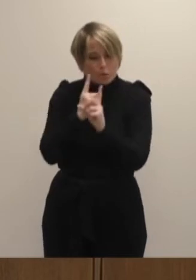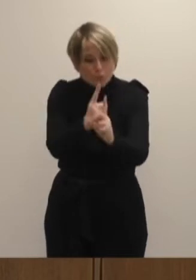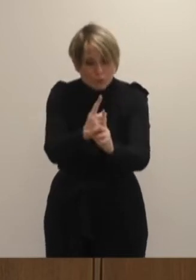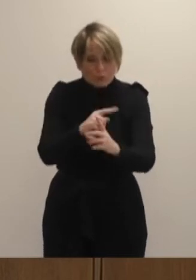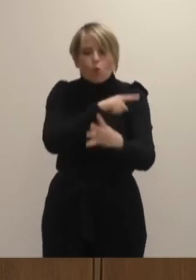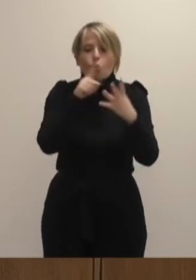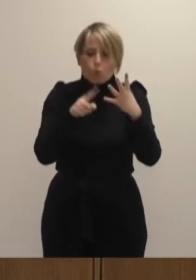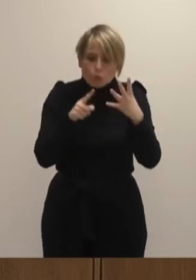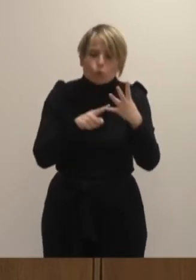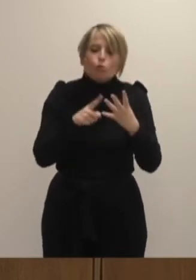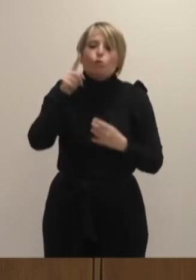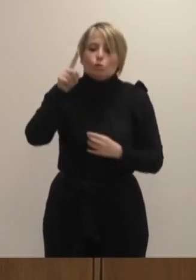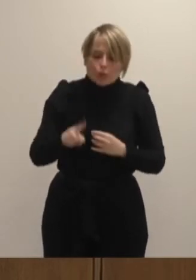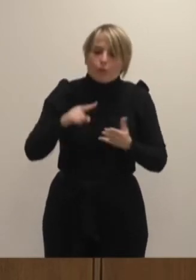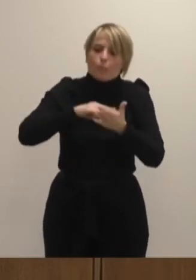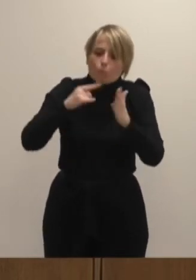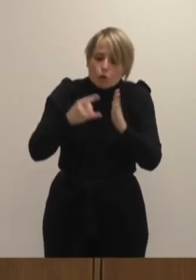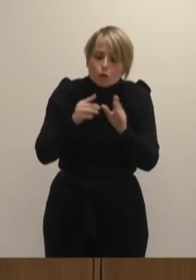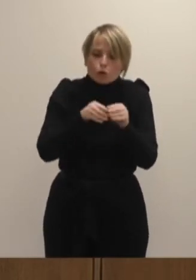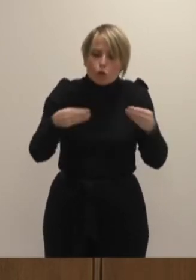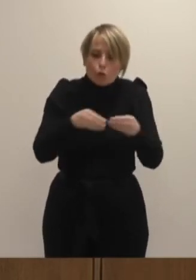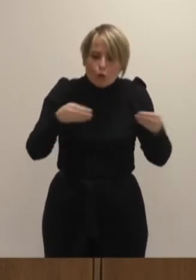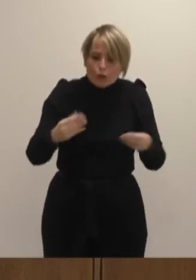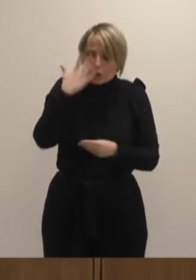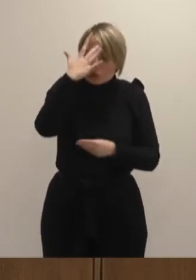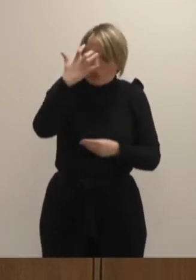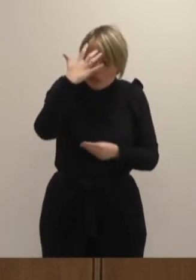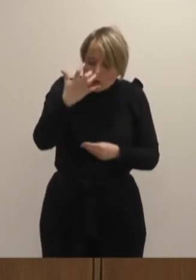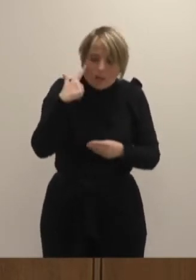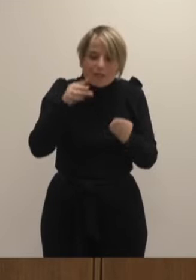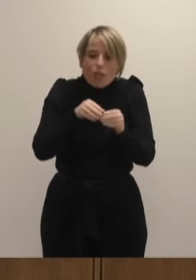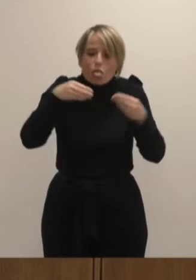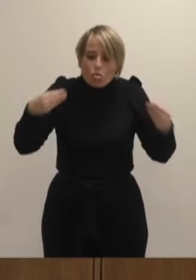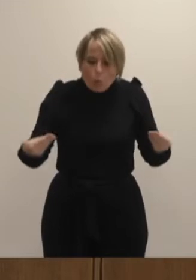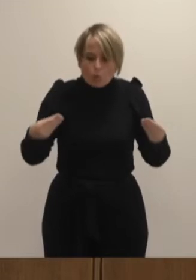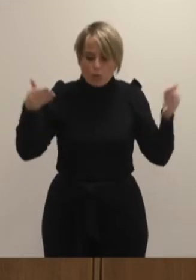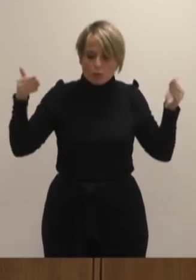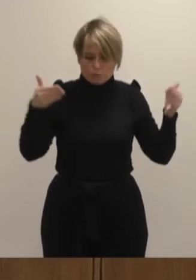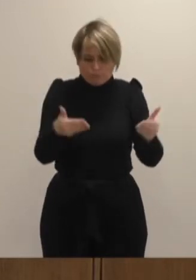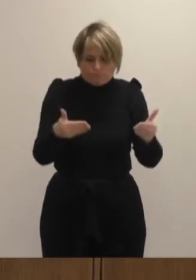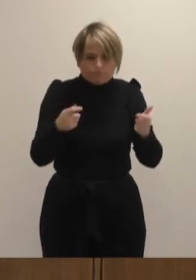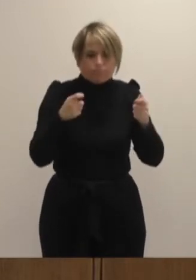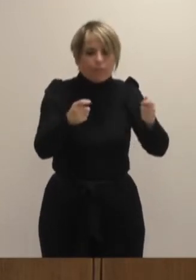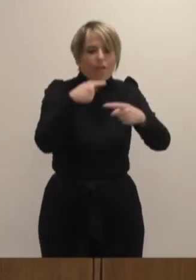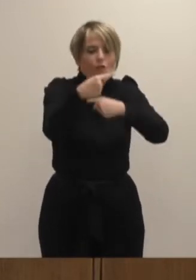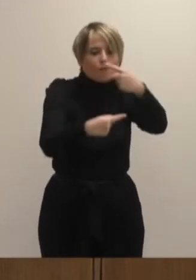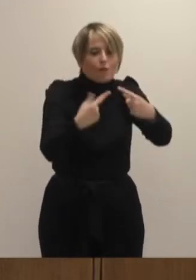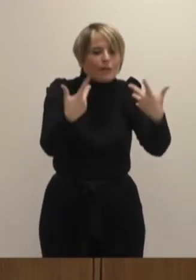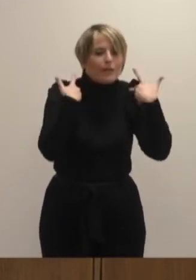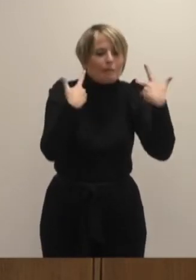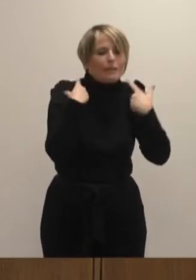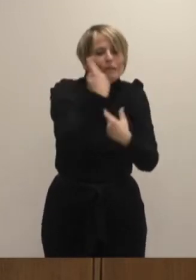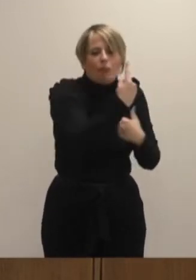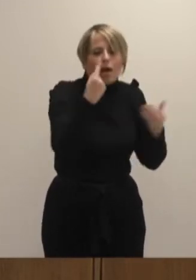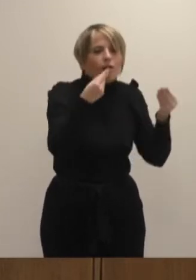También estamos desarrollando el proyecto Cuadernos de Memoria y Reconocimiento, un documento monográfico para la familia de cada víctima del terrorismo